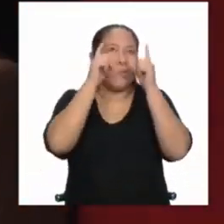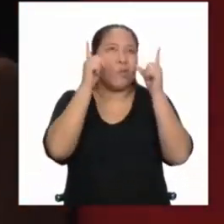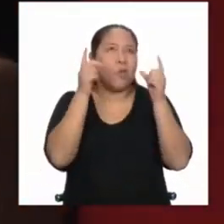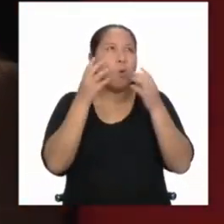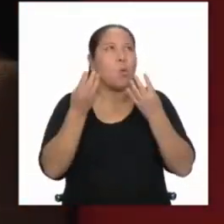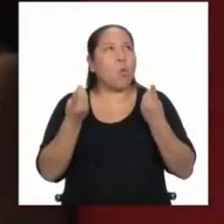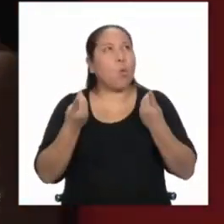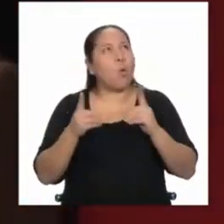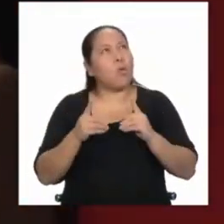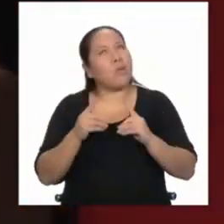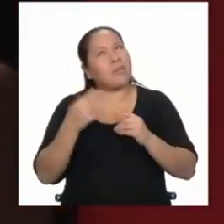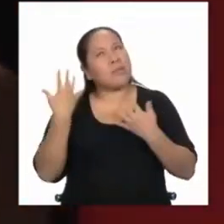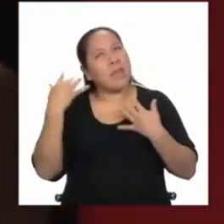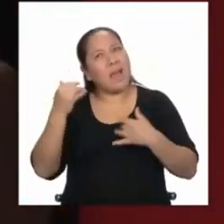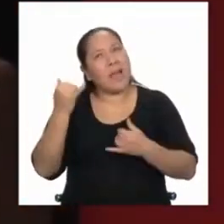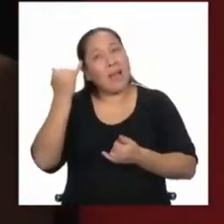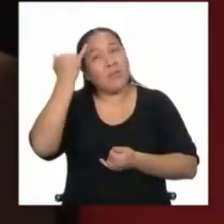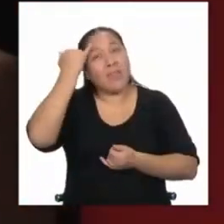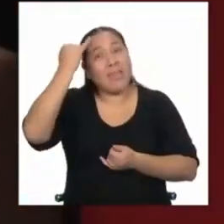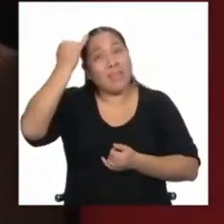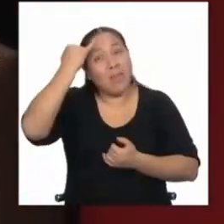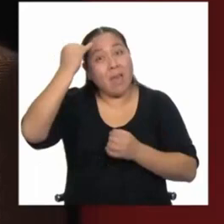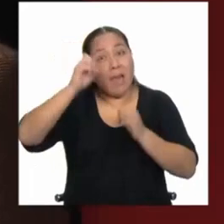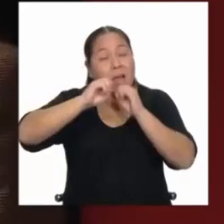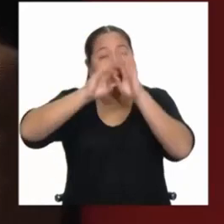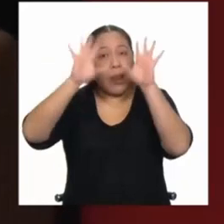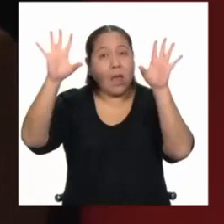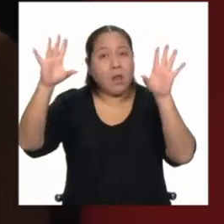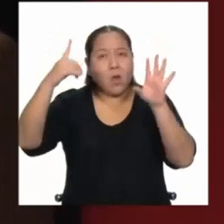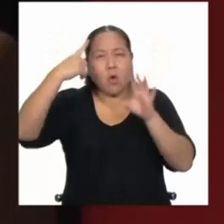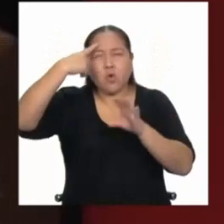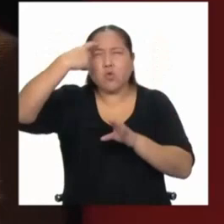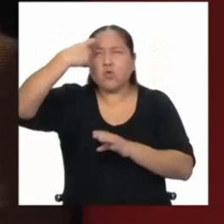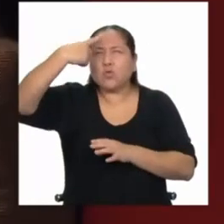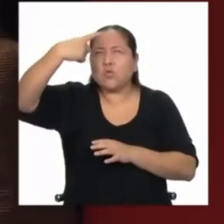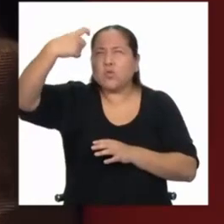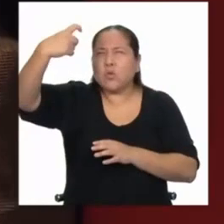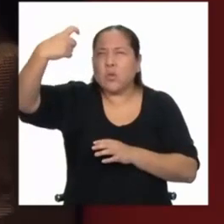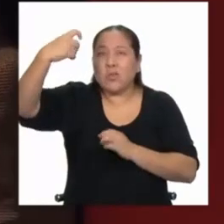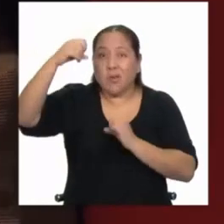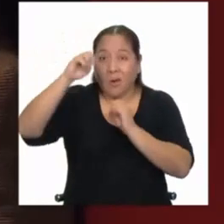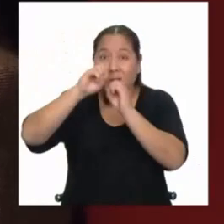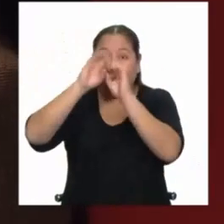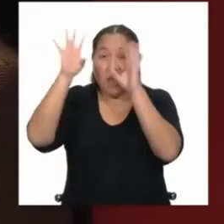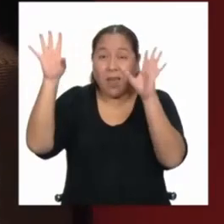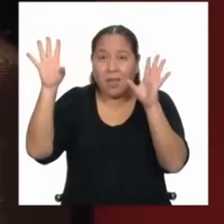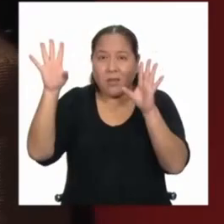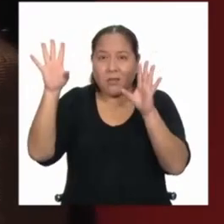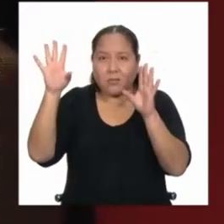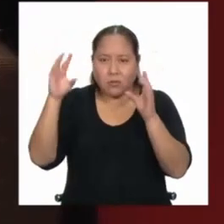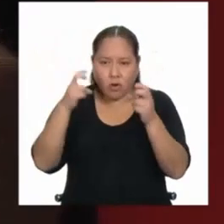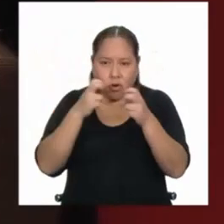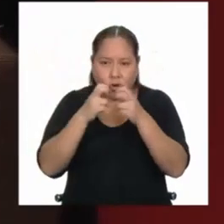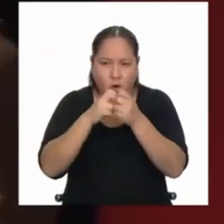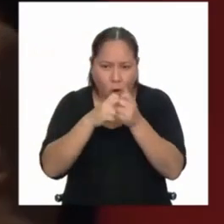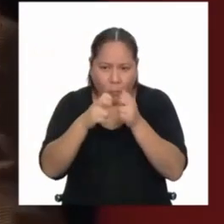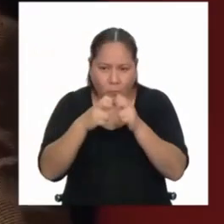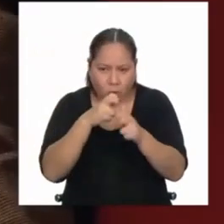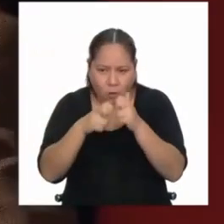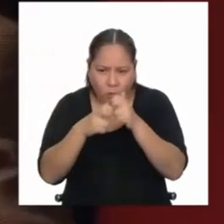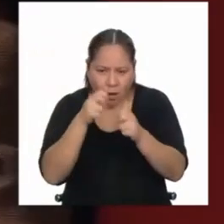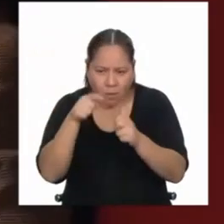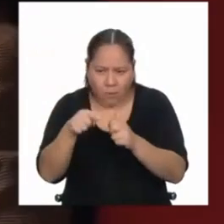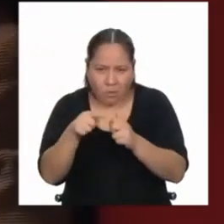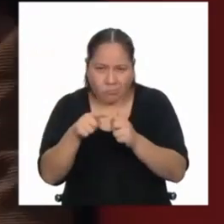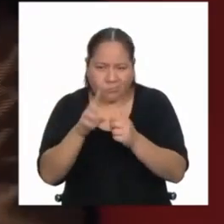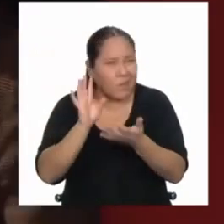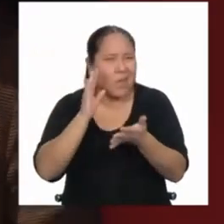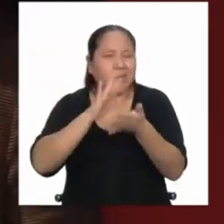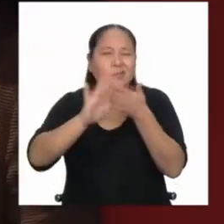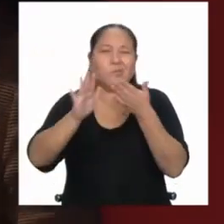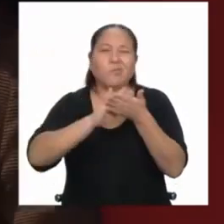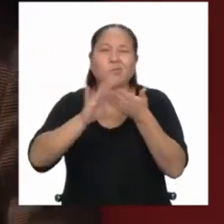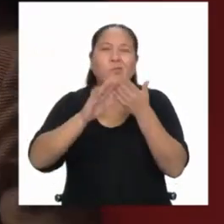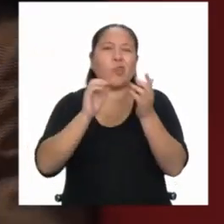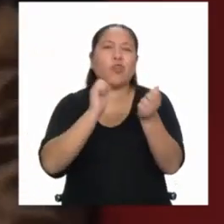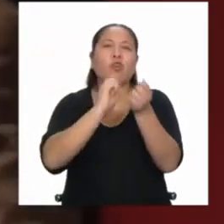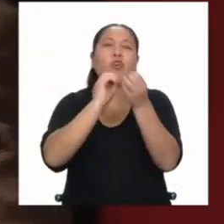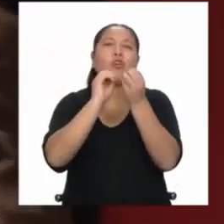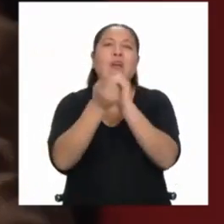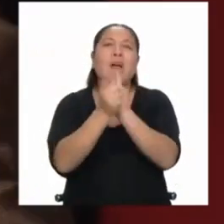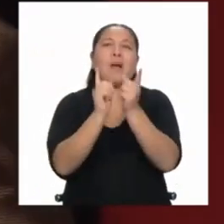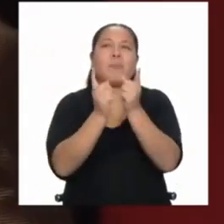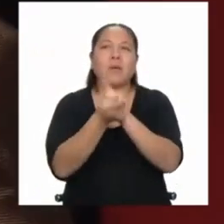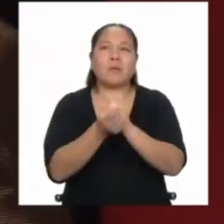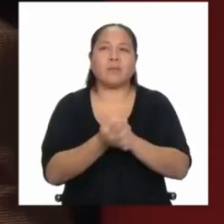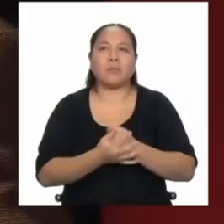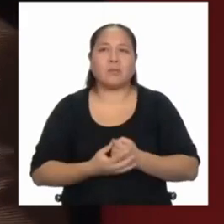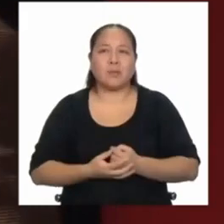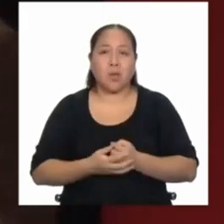clara y un sueño claro, los problemas se generan, se cambian en oportunidades. Y bueno, mi primer problema fue el espacio para entrenar, que fue